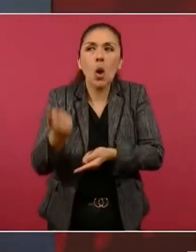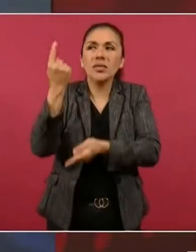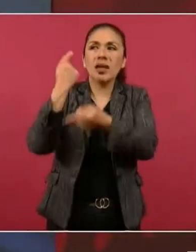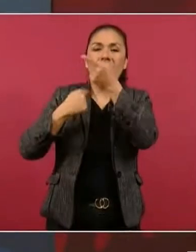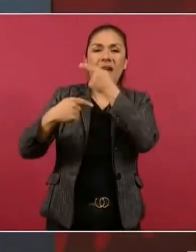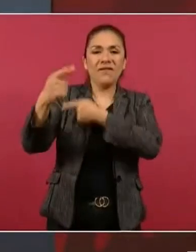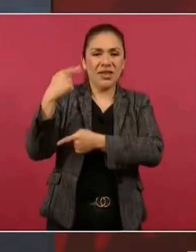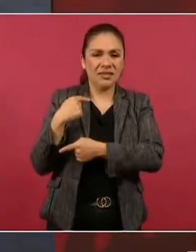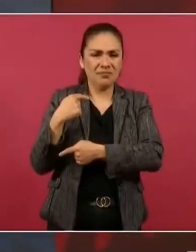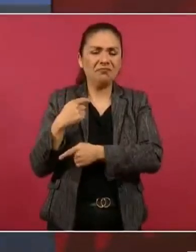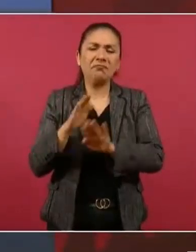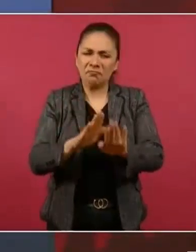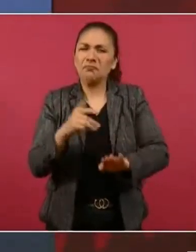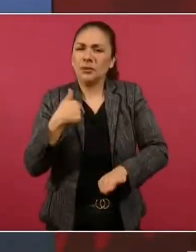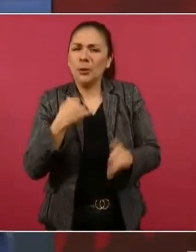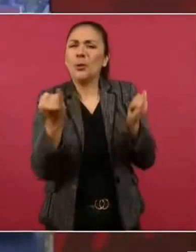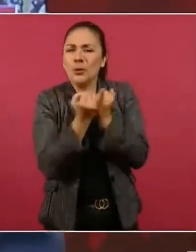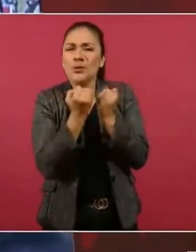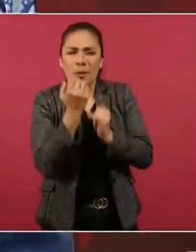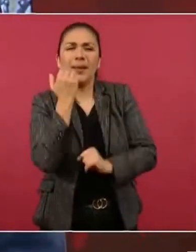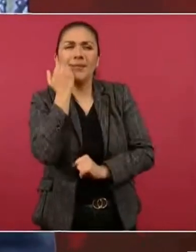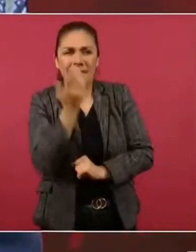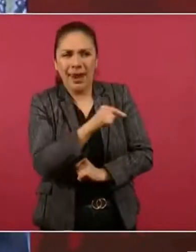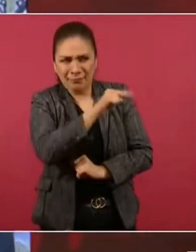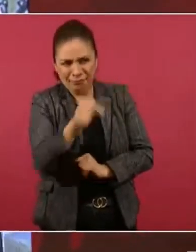yo también quiero que regresen.